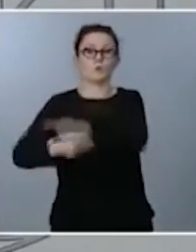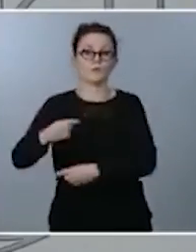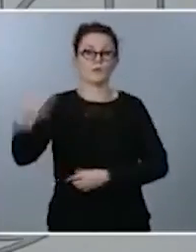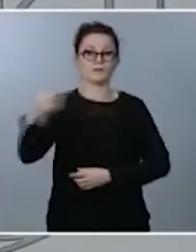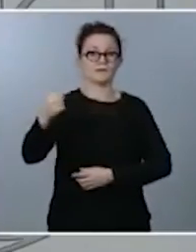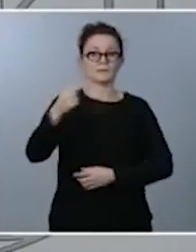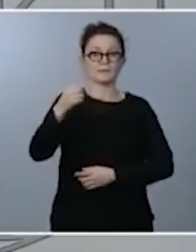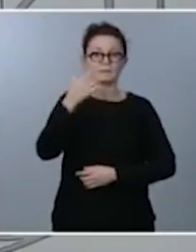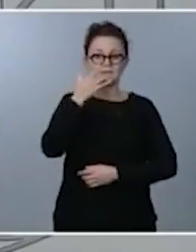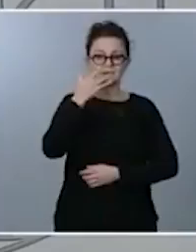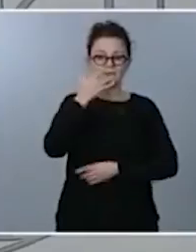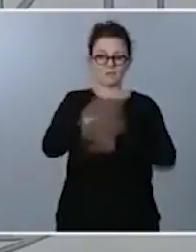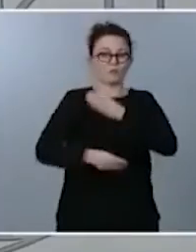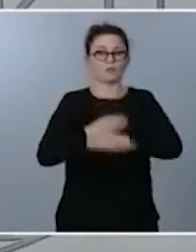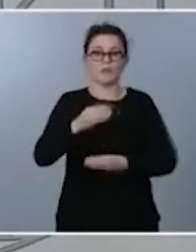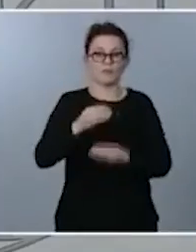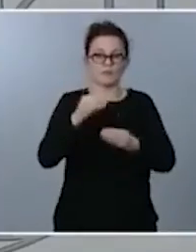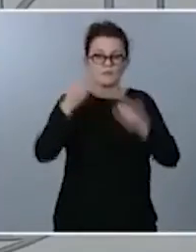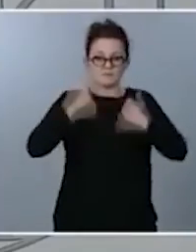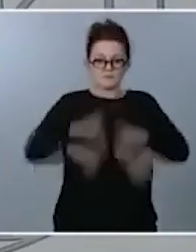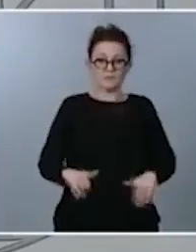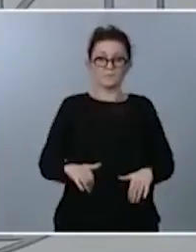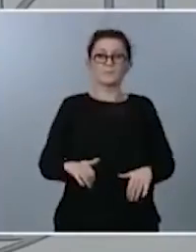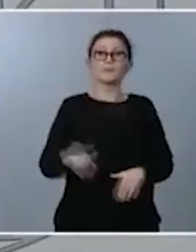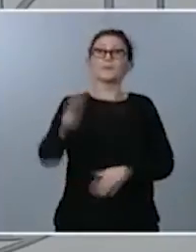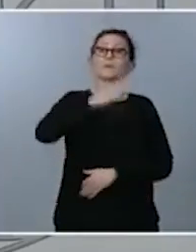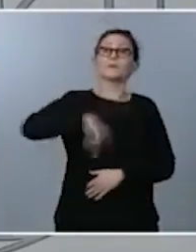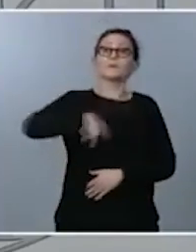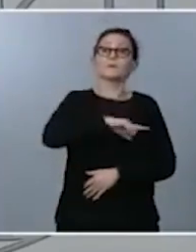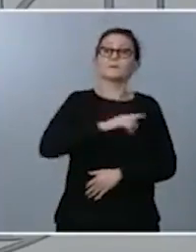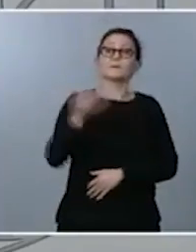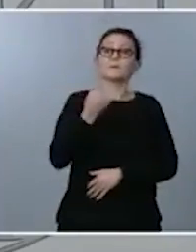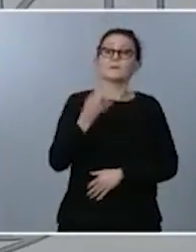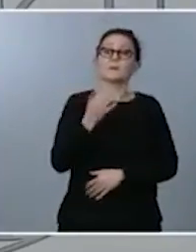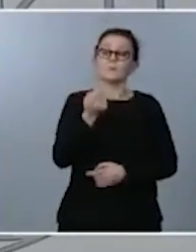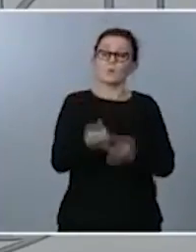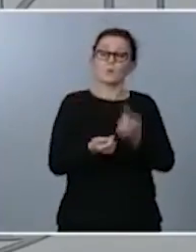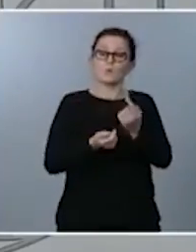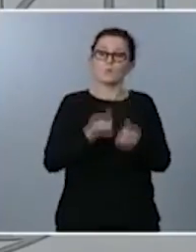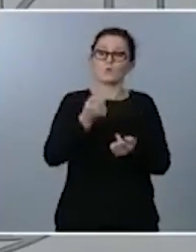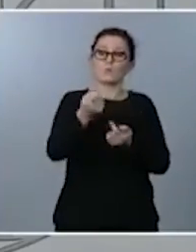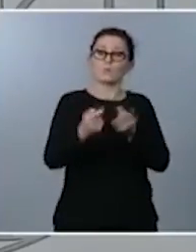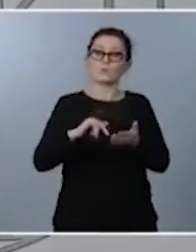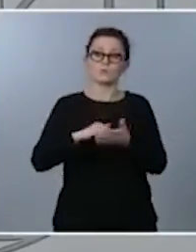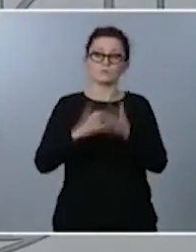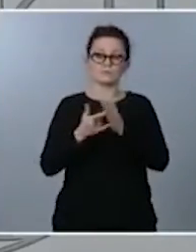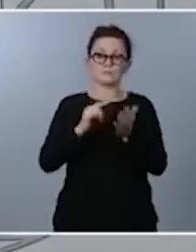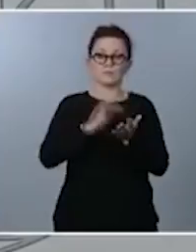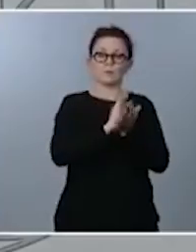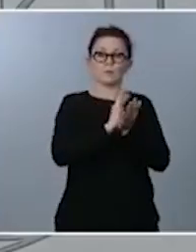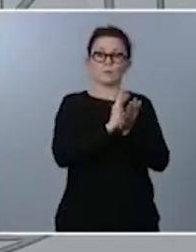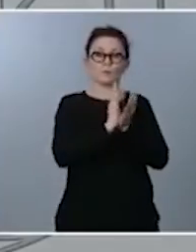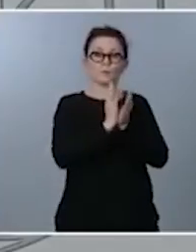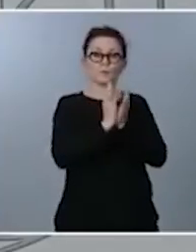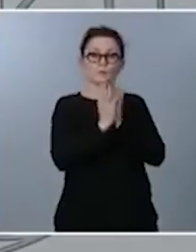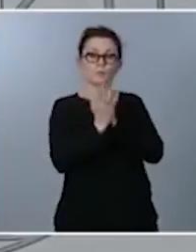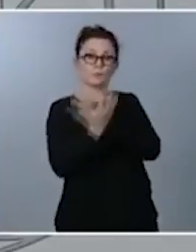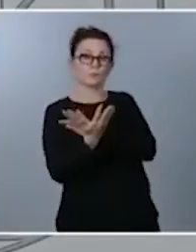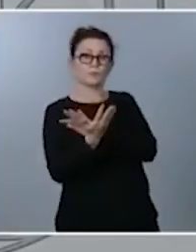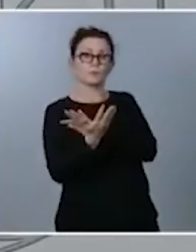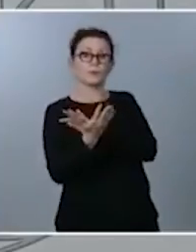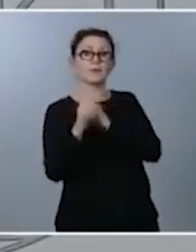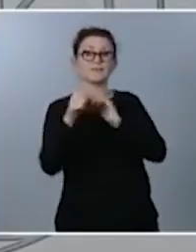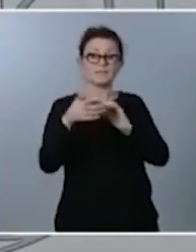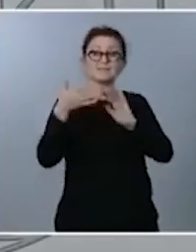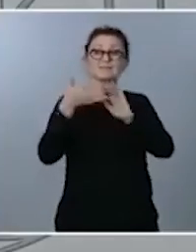ese momento de ahí que nosotros tenemos que perseguir progresividad del sistema evidentemente la progresividad del sistema pasa por la progresividad